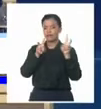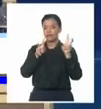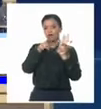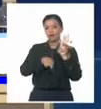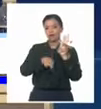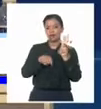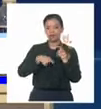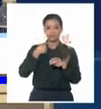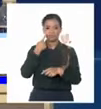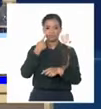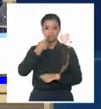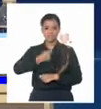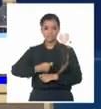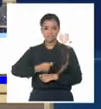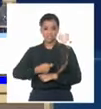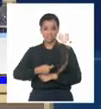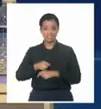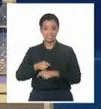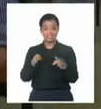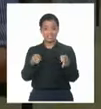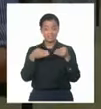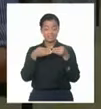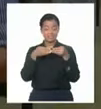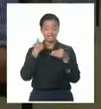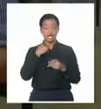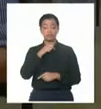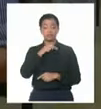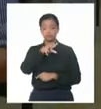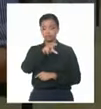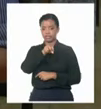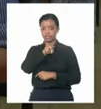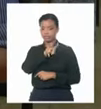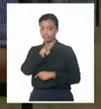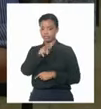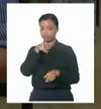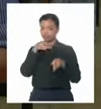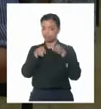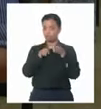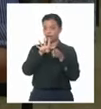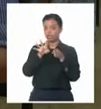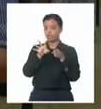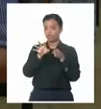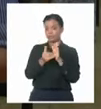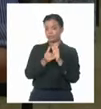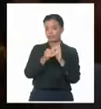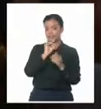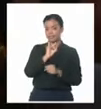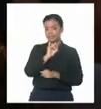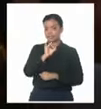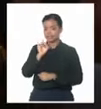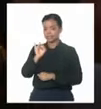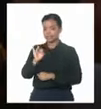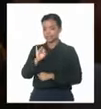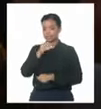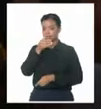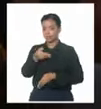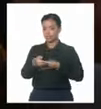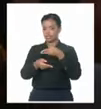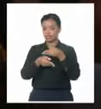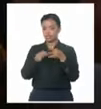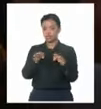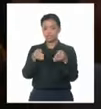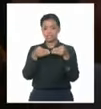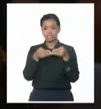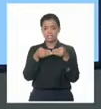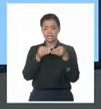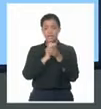fiscales. Al cierre de 2022 habían participado en 4.777 procesos y hasta el cierre de mayo